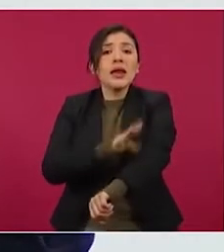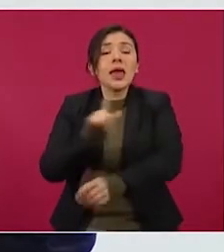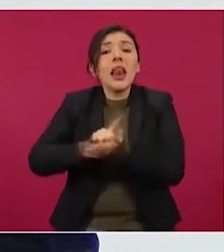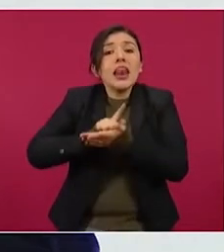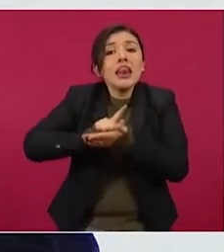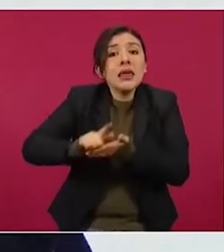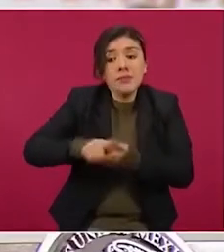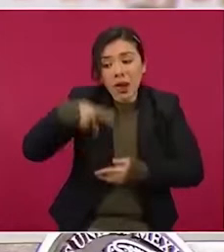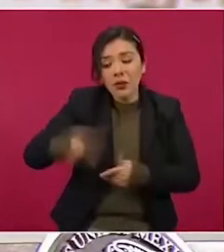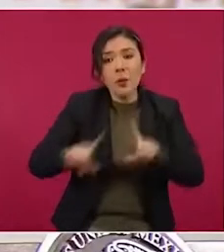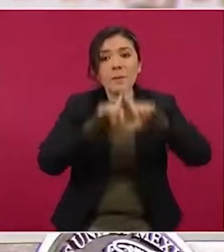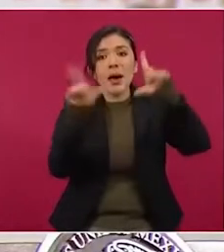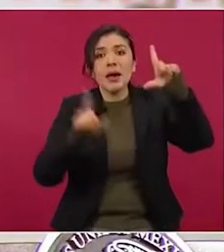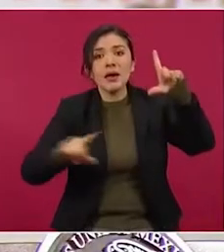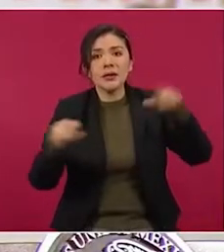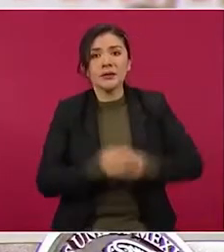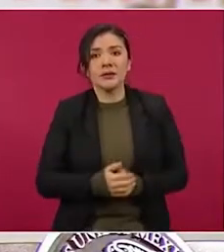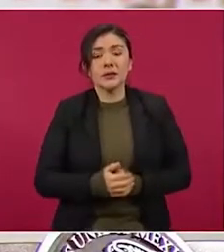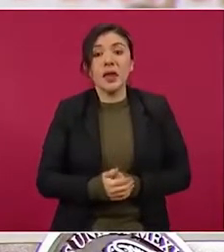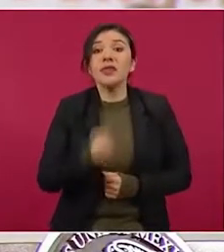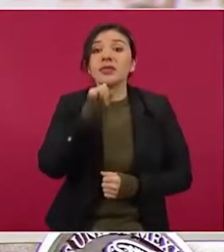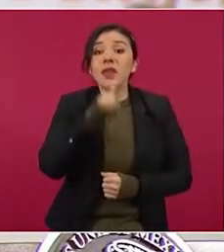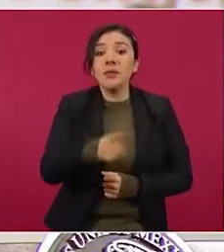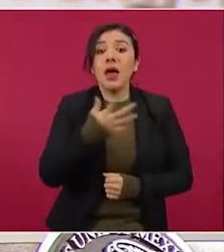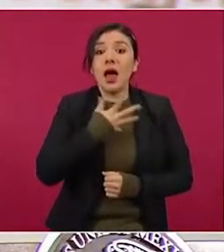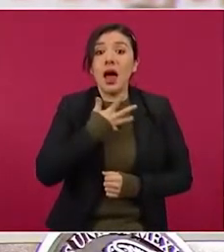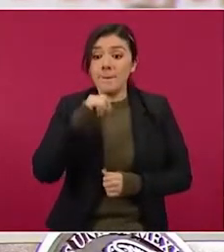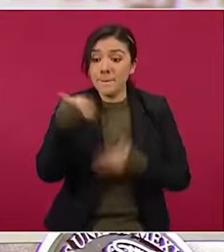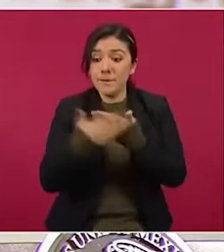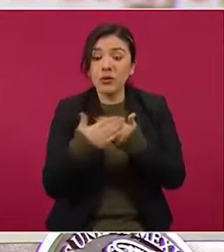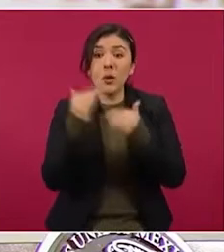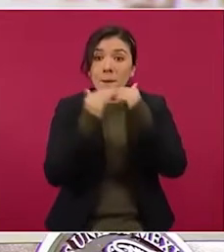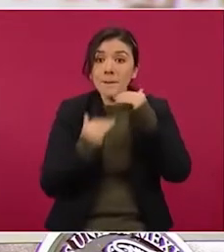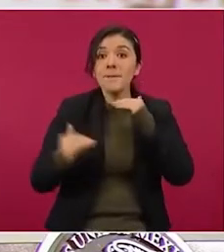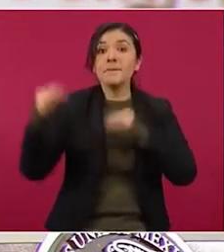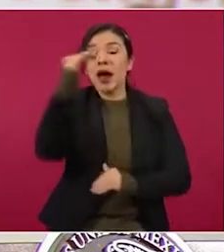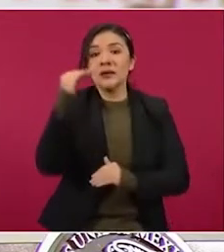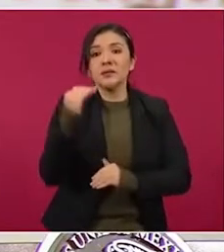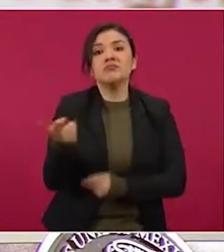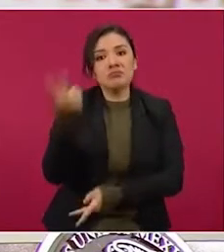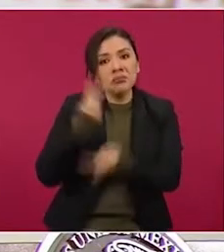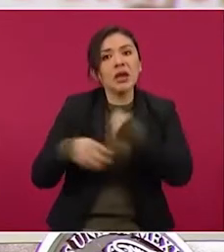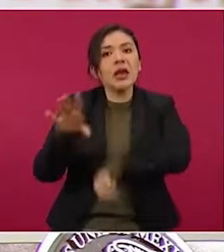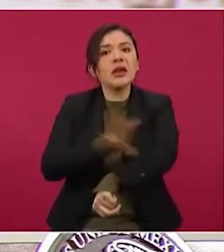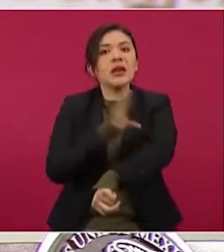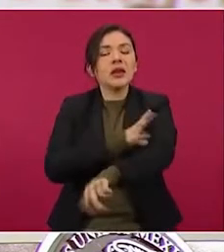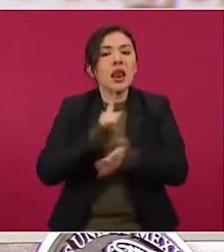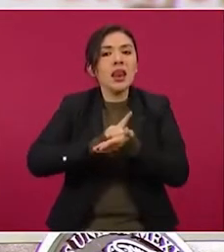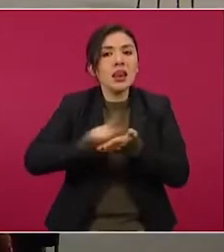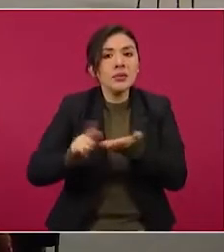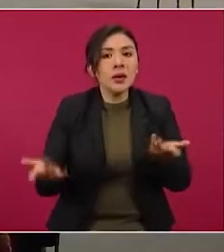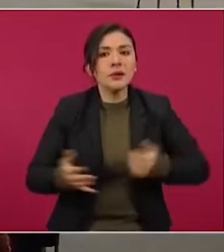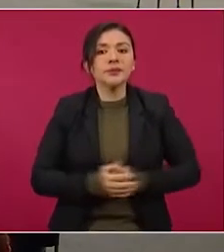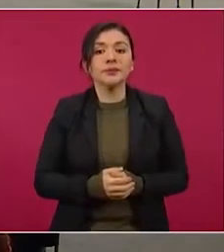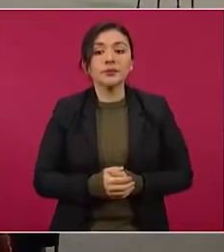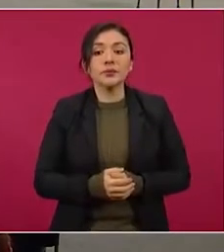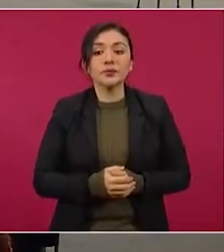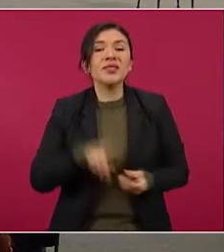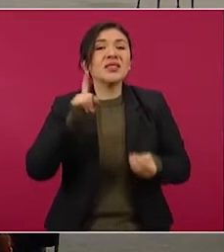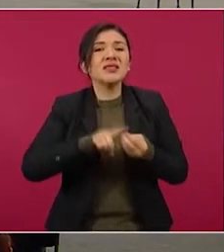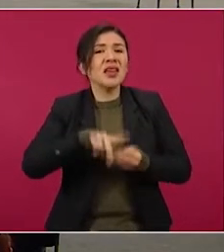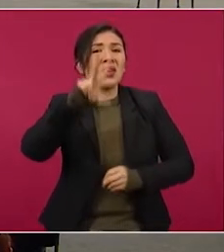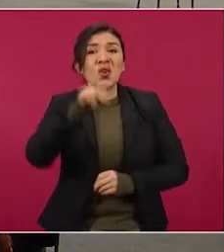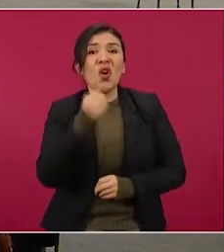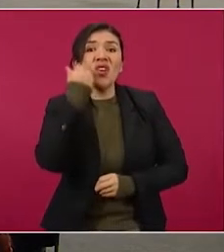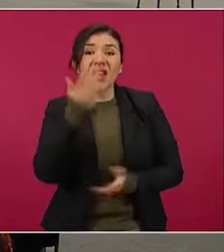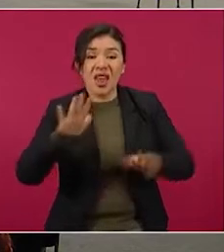limpia del país y está por aumentar esta capacidad. Los que se oponen a